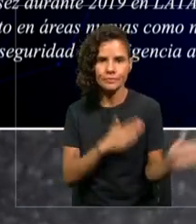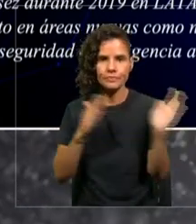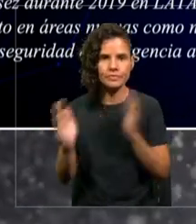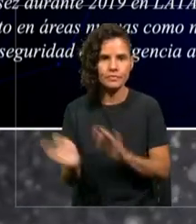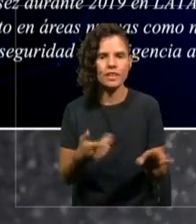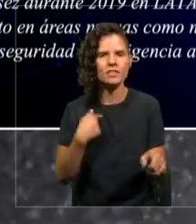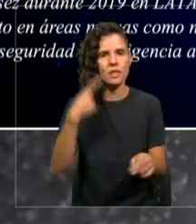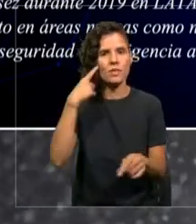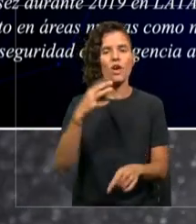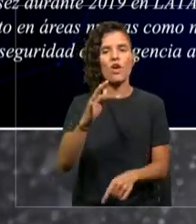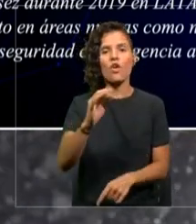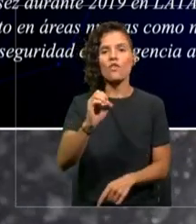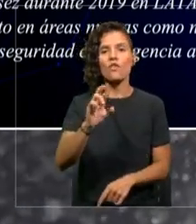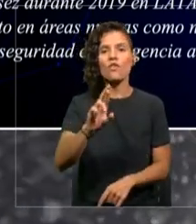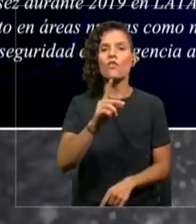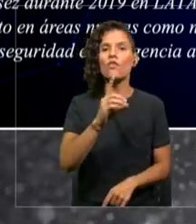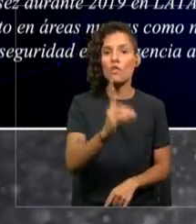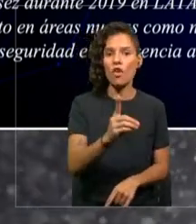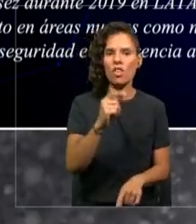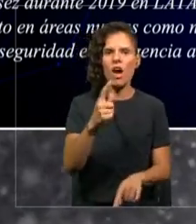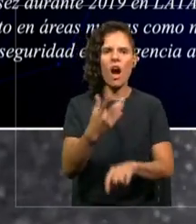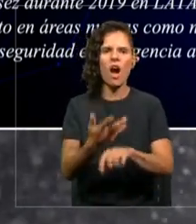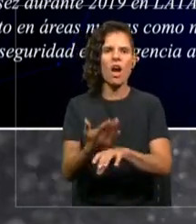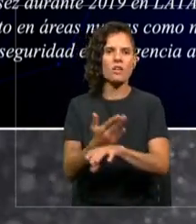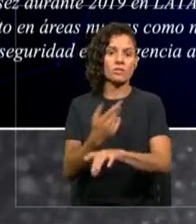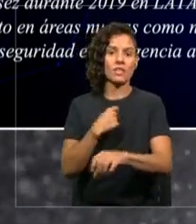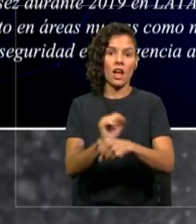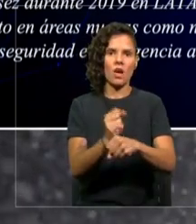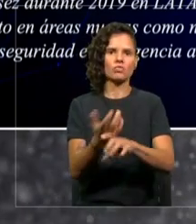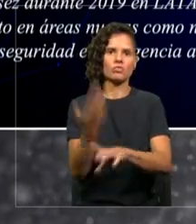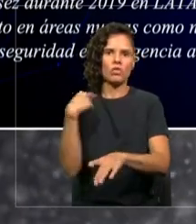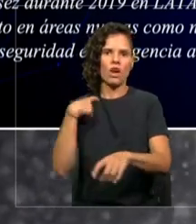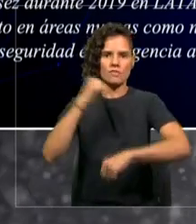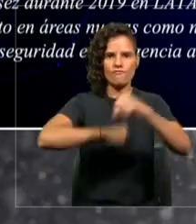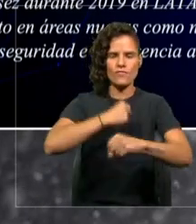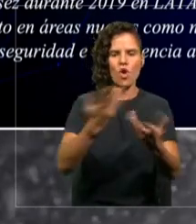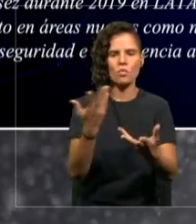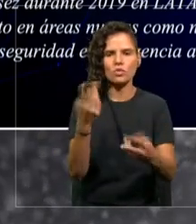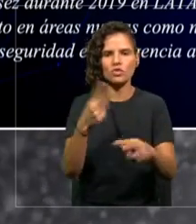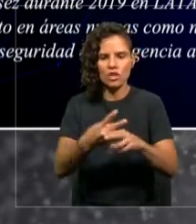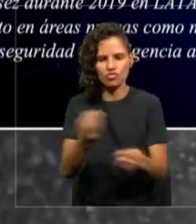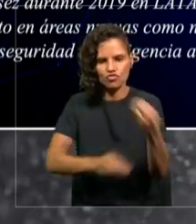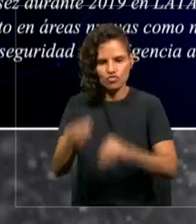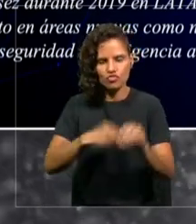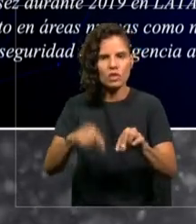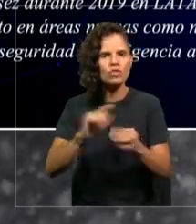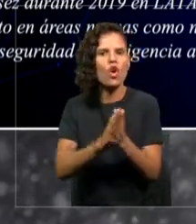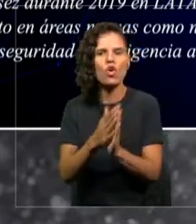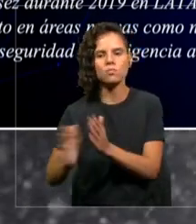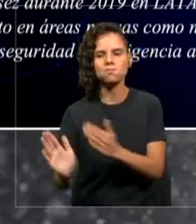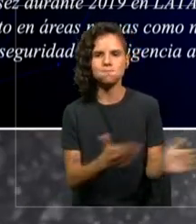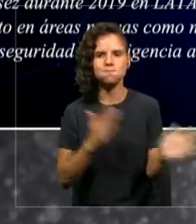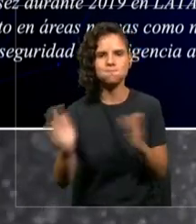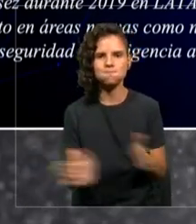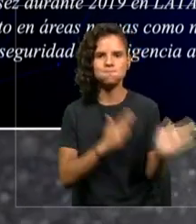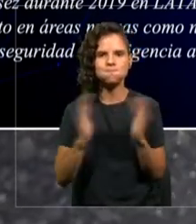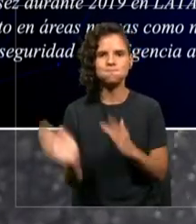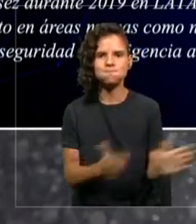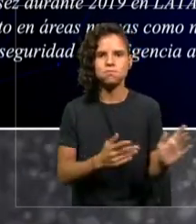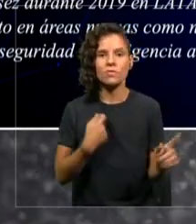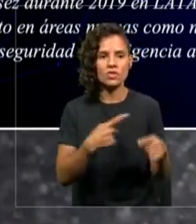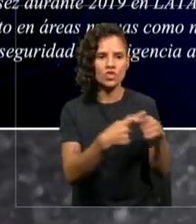máquina de producción del Ford T. Todo era secuencial. La sociedad nos ha creado un modelo secuencial.